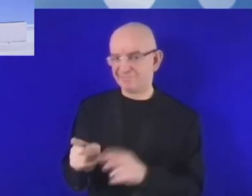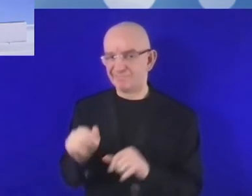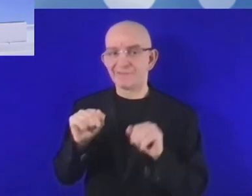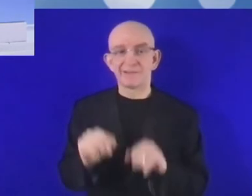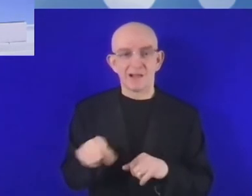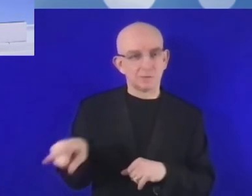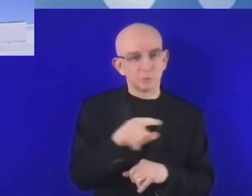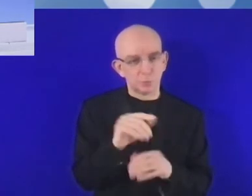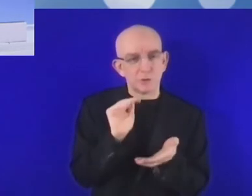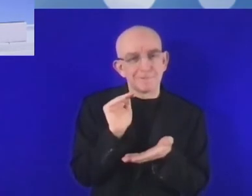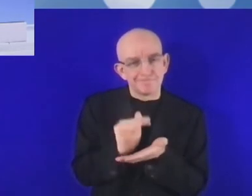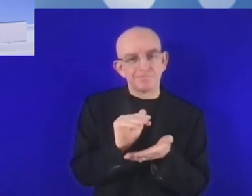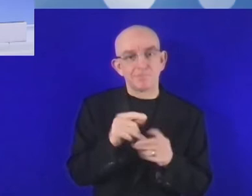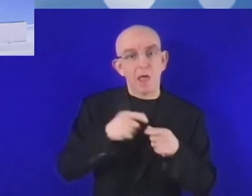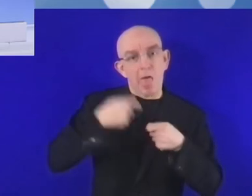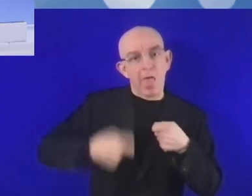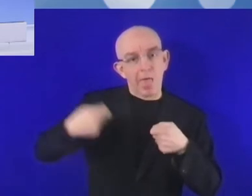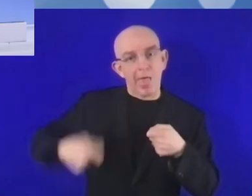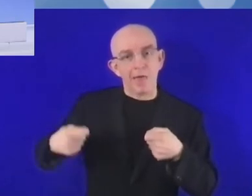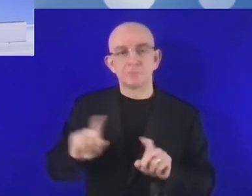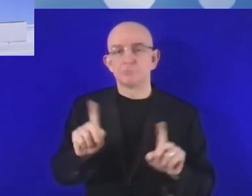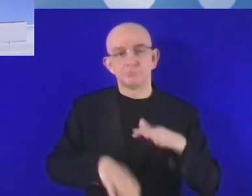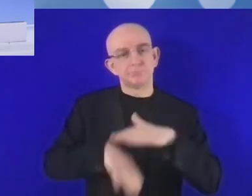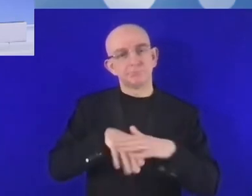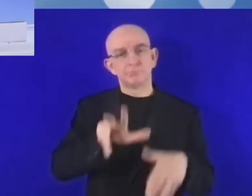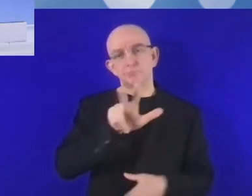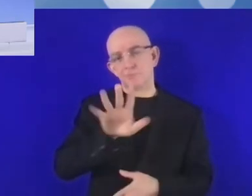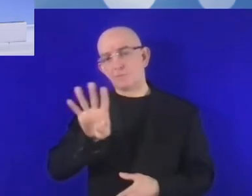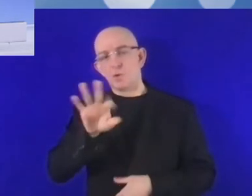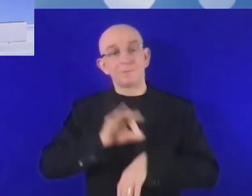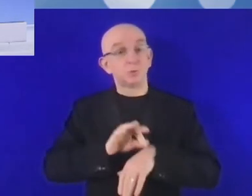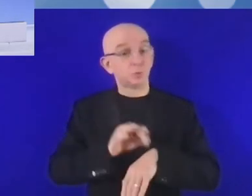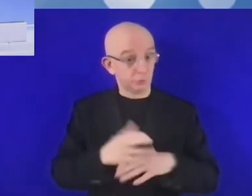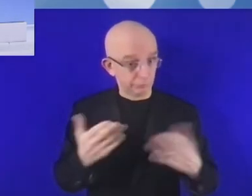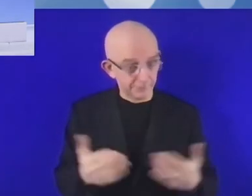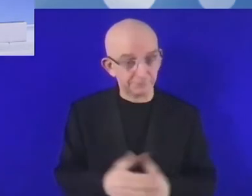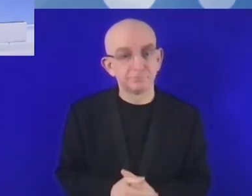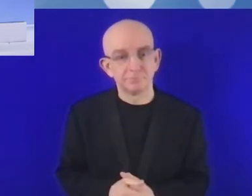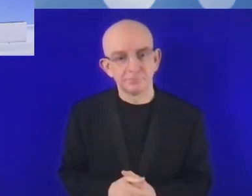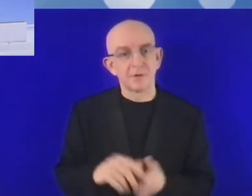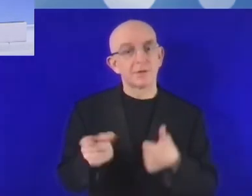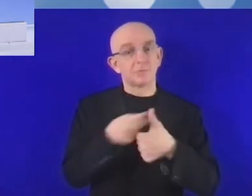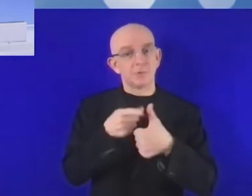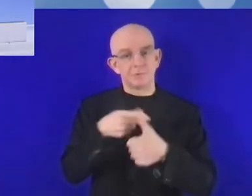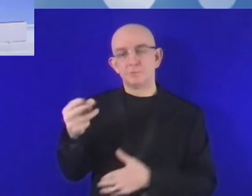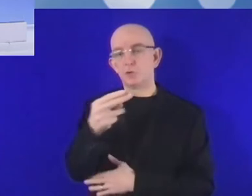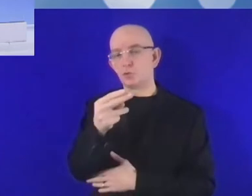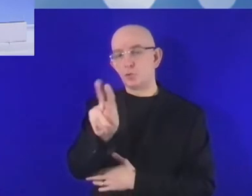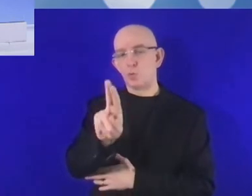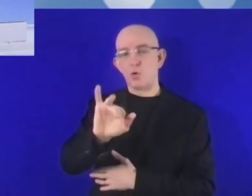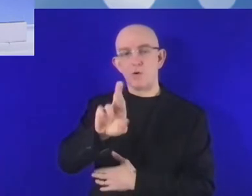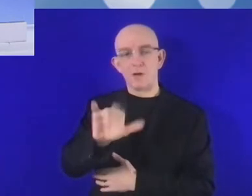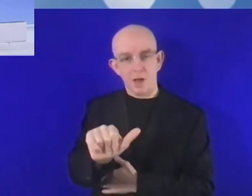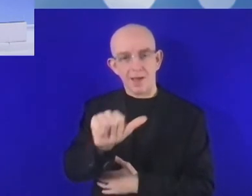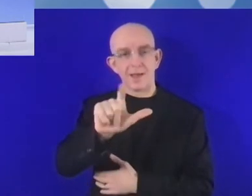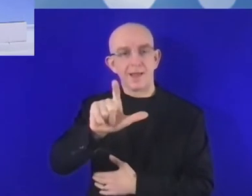limitado. Así que les pido amablemente que se limiten a unas intervenciones de dos o tres minutos, por